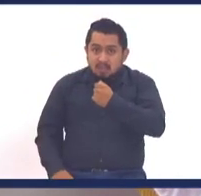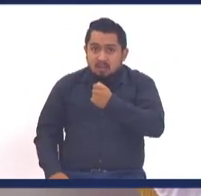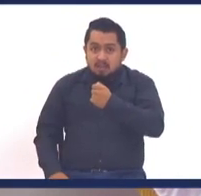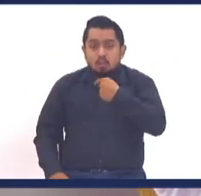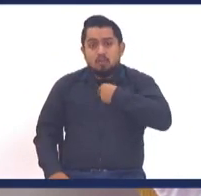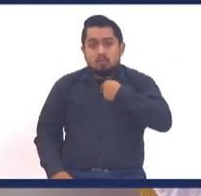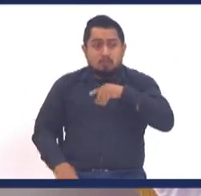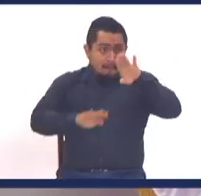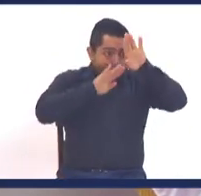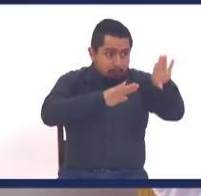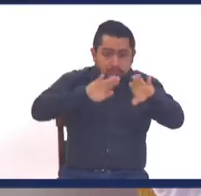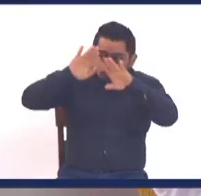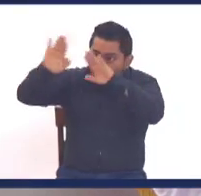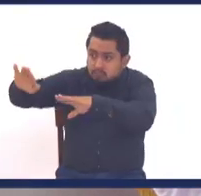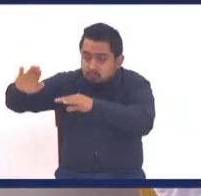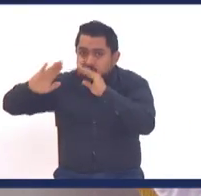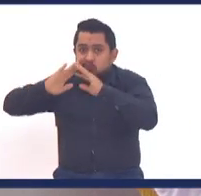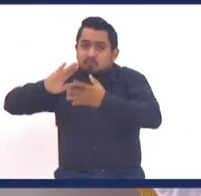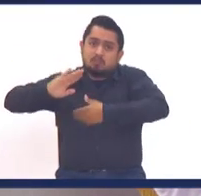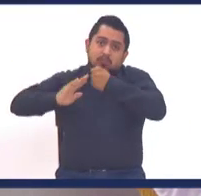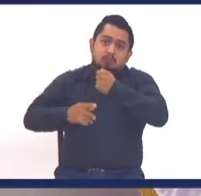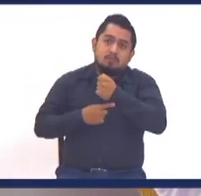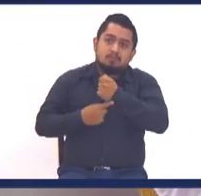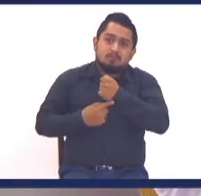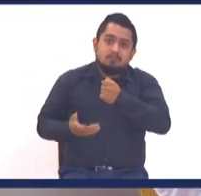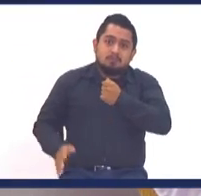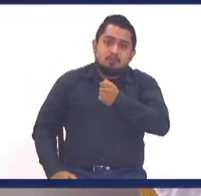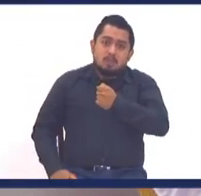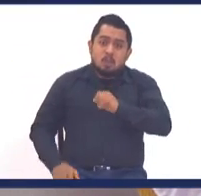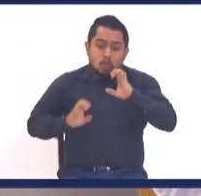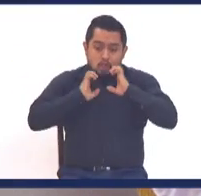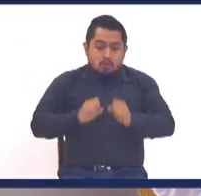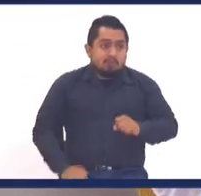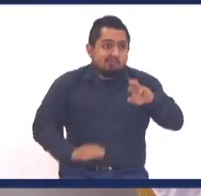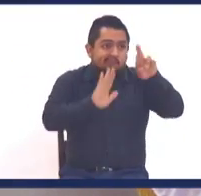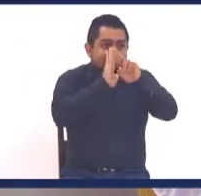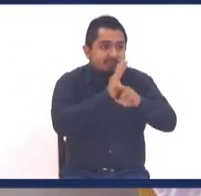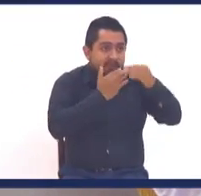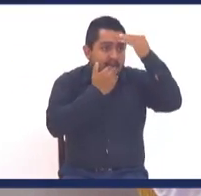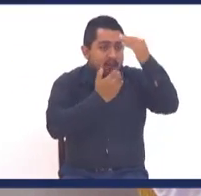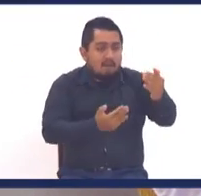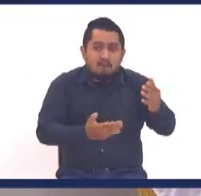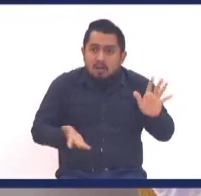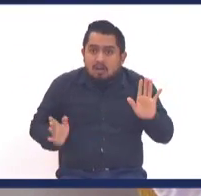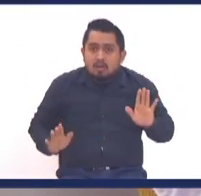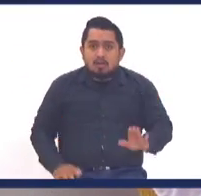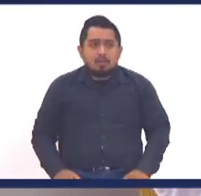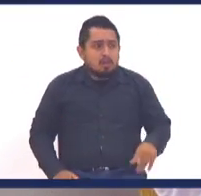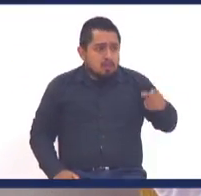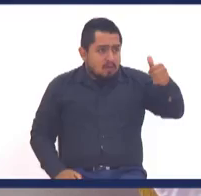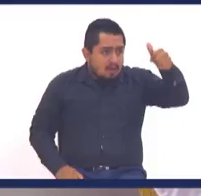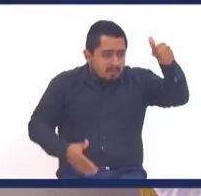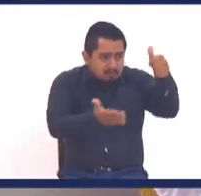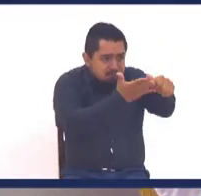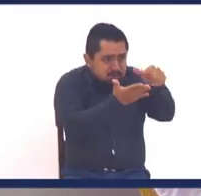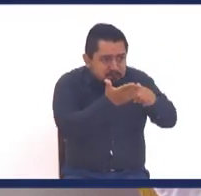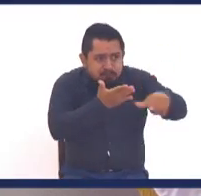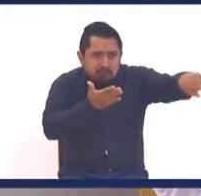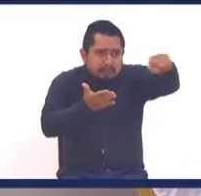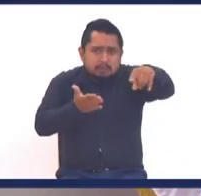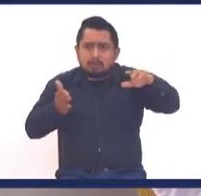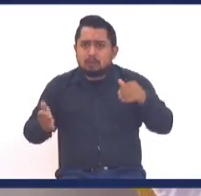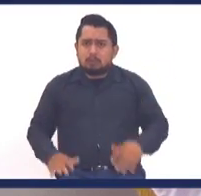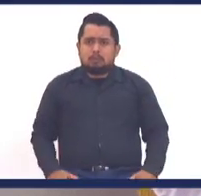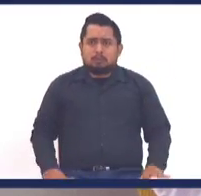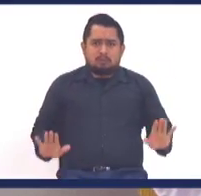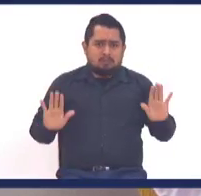por respeto a los demás, debo de someterme a las autoridades, hay que las autoridades, pongan de acuerdo, entre el judicial, el legislativo,